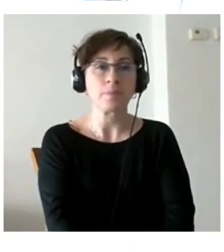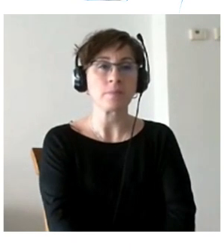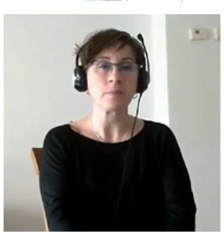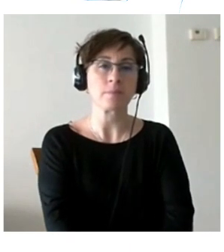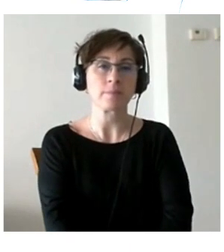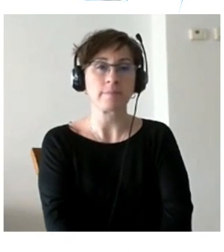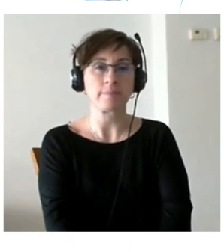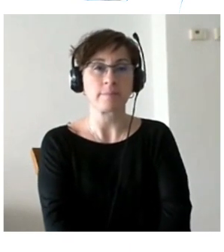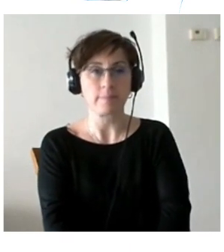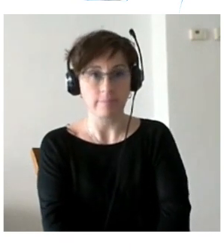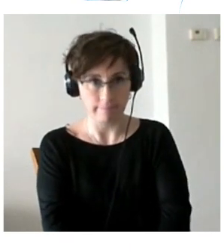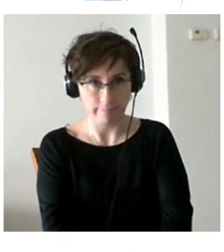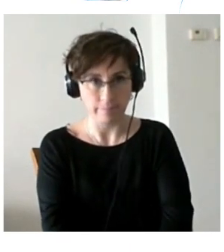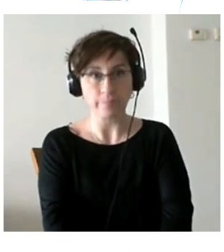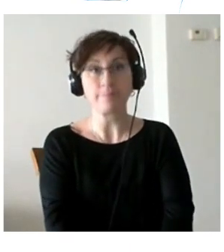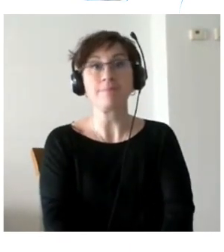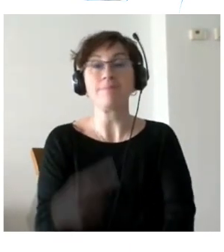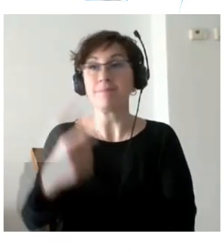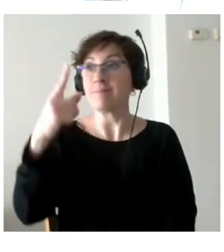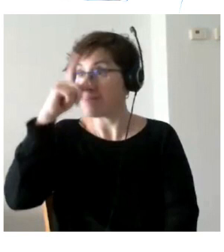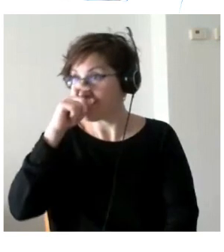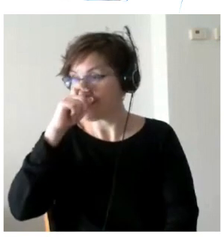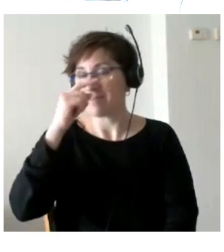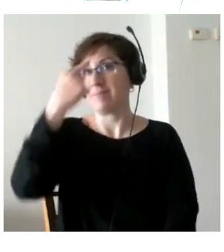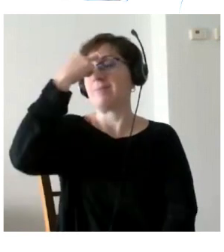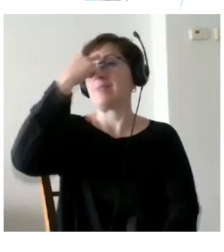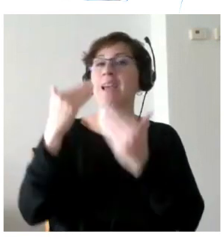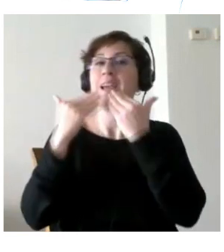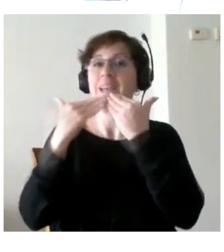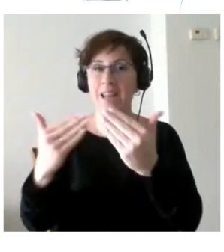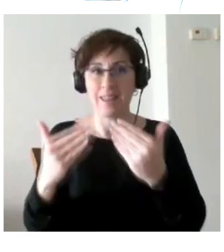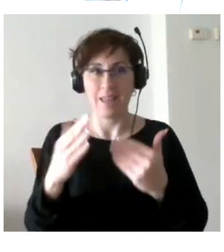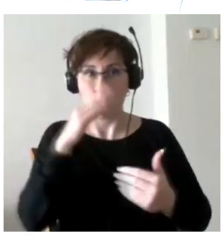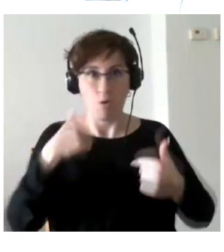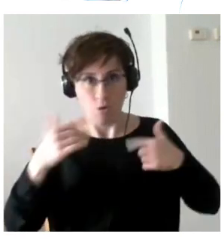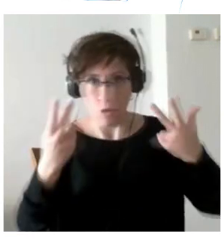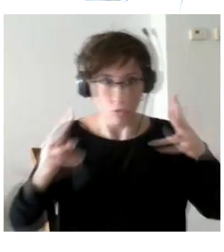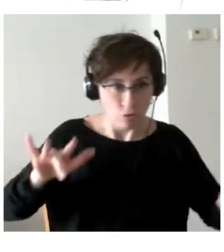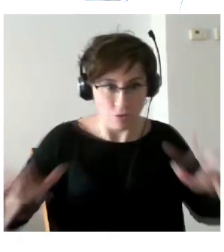Gracias por recordármelo porque estoy como Nacho Cano aquí con dos teclados.